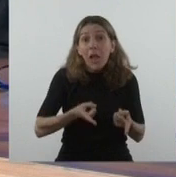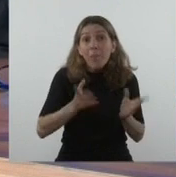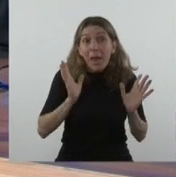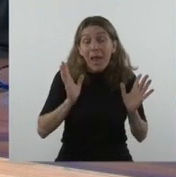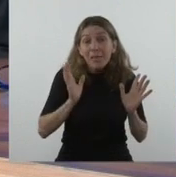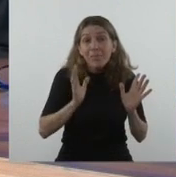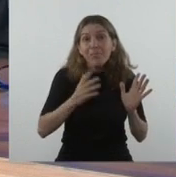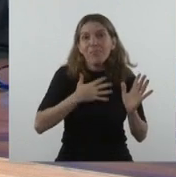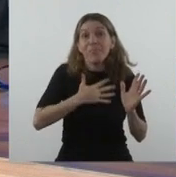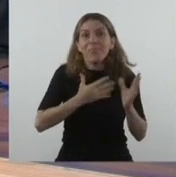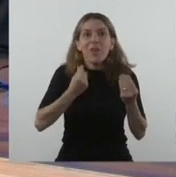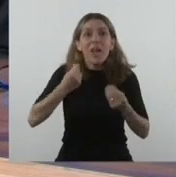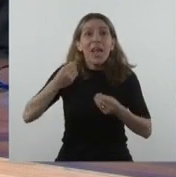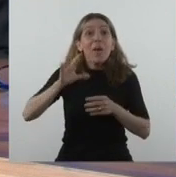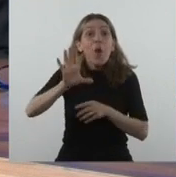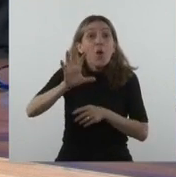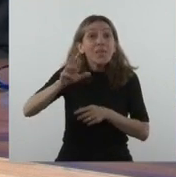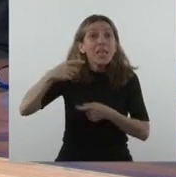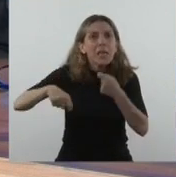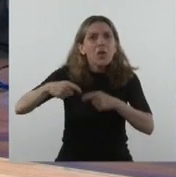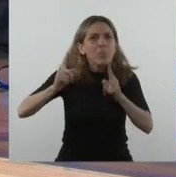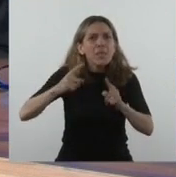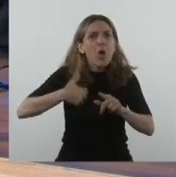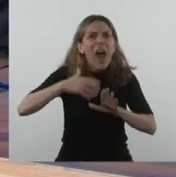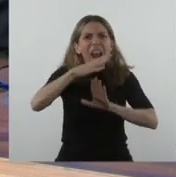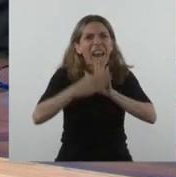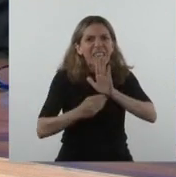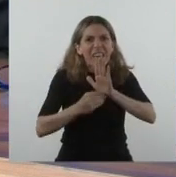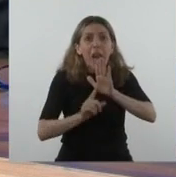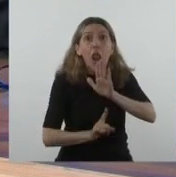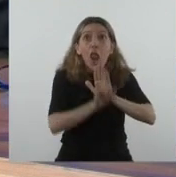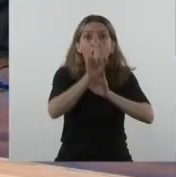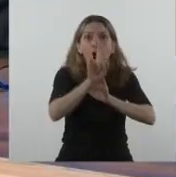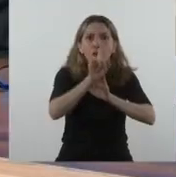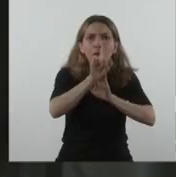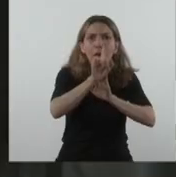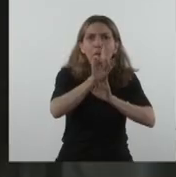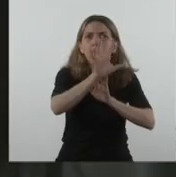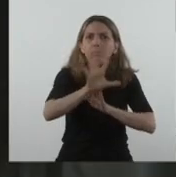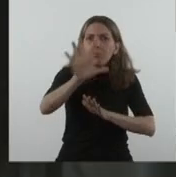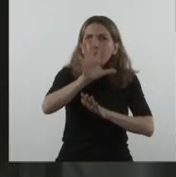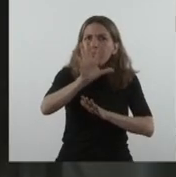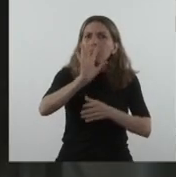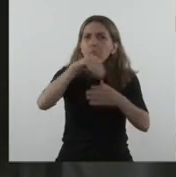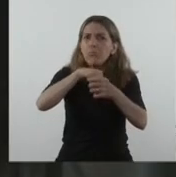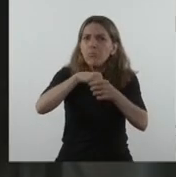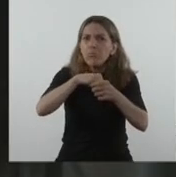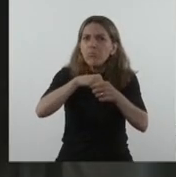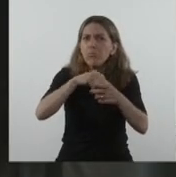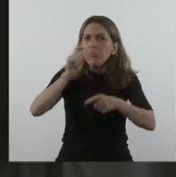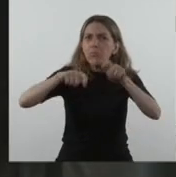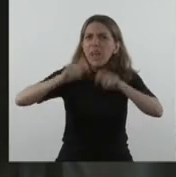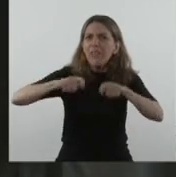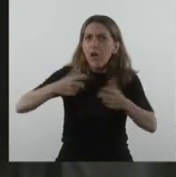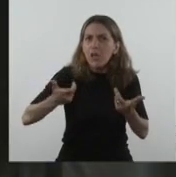Santiago es parte de ese norte profundo que tiene la Argentina que por la razón que